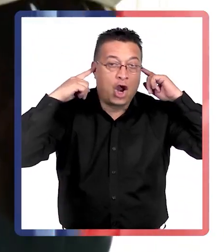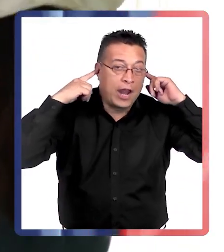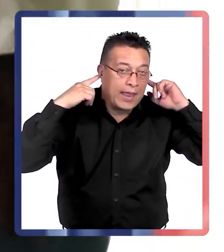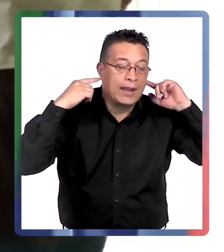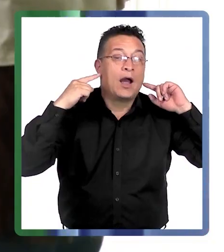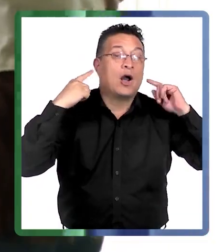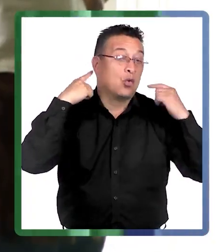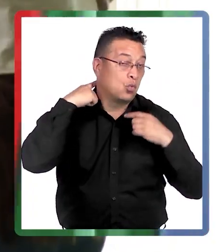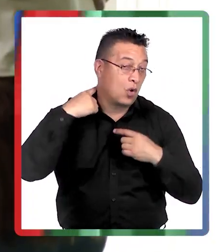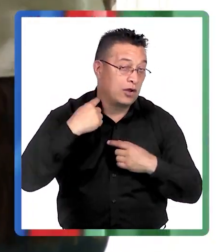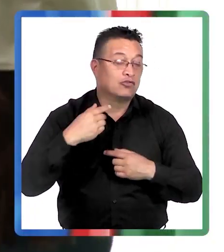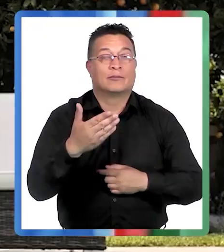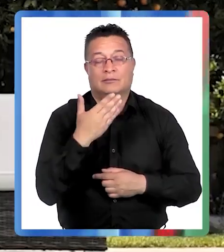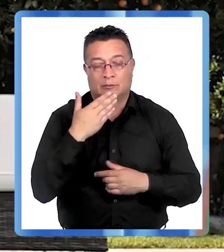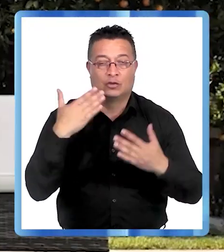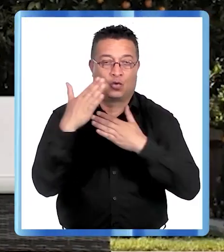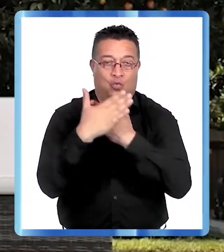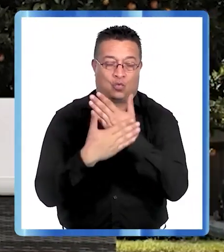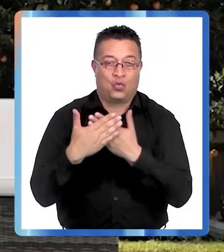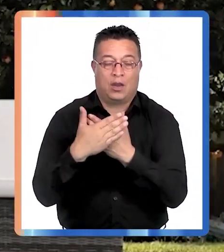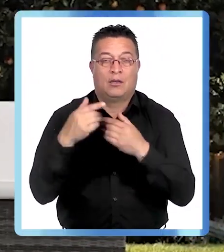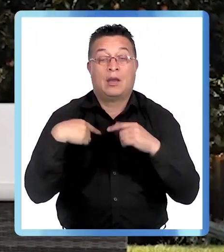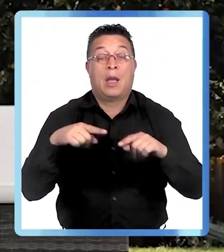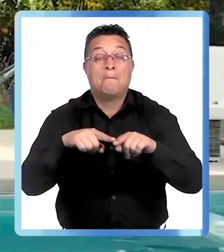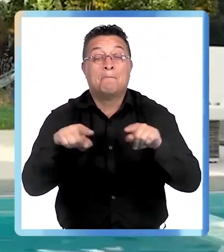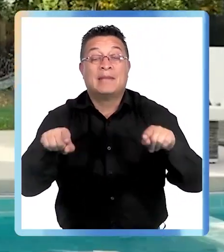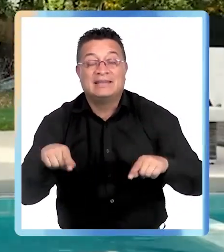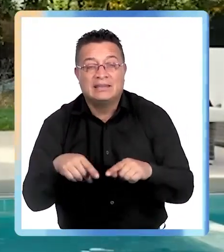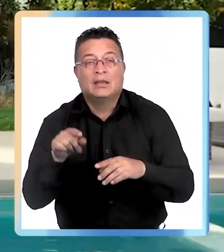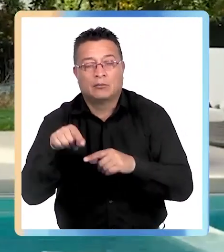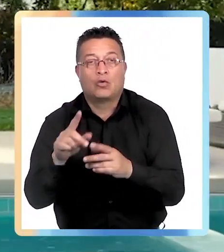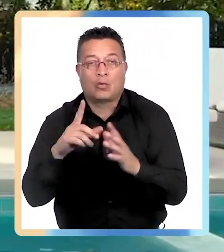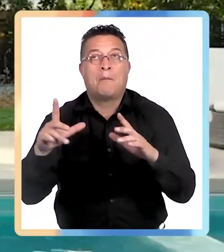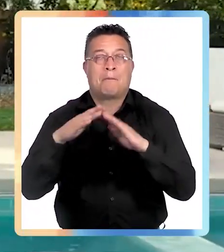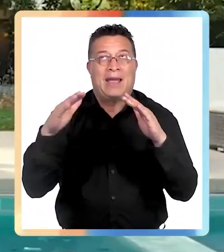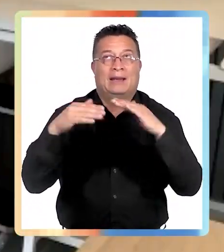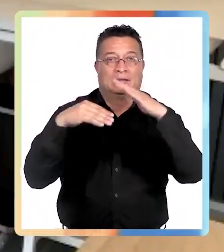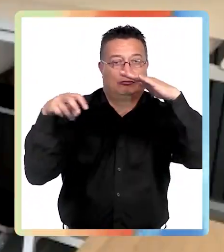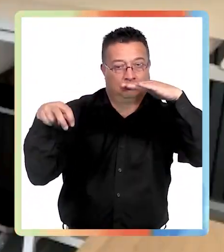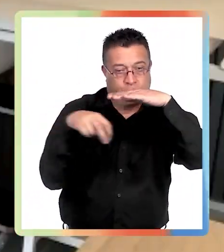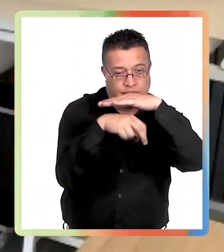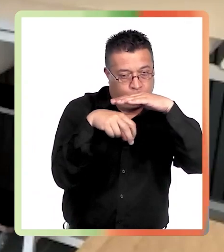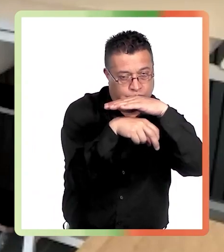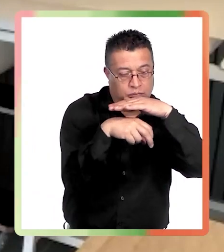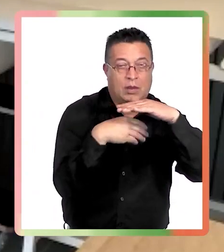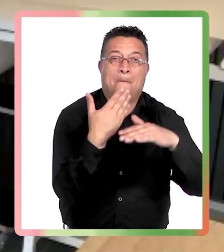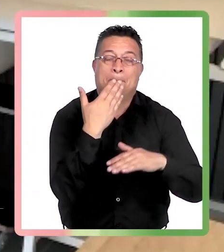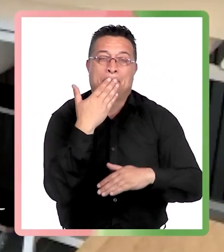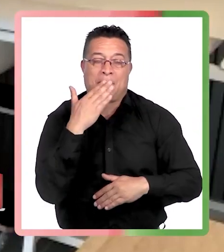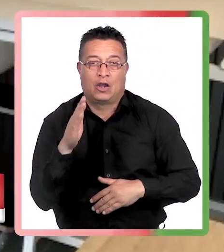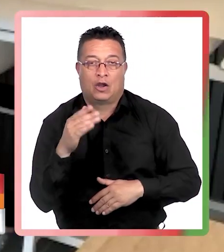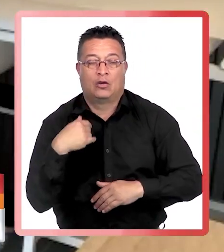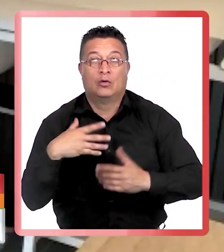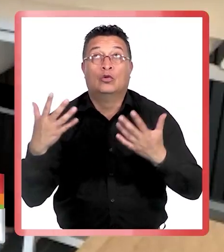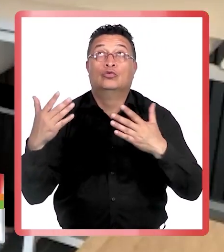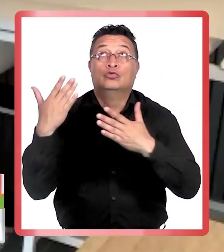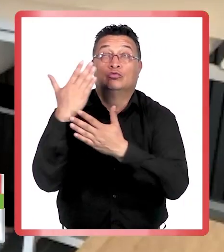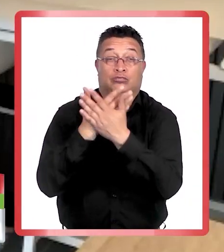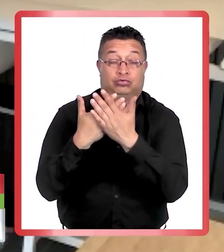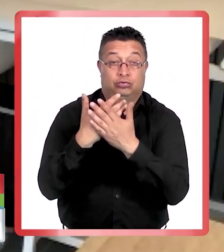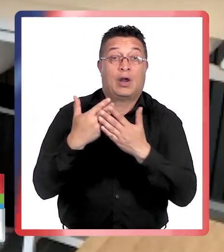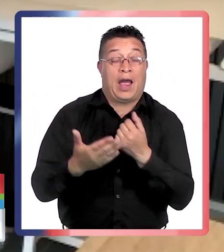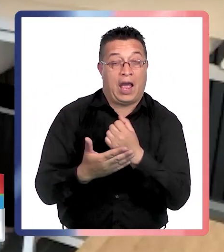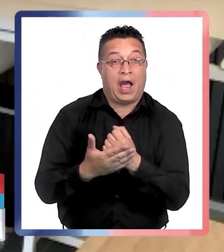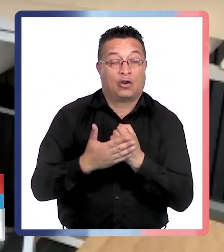Y tratar de estar a la sombra, si uno está en un lugar, en una piscina, intentar estar lo más que se puede a la sombra. Porque el fotoprotector ayuda,